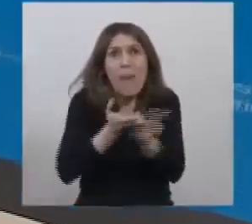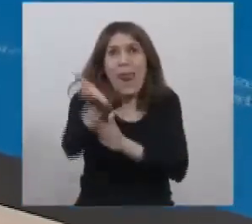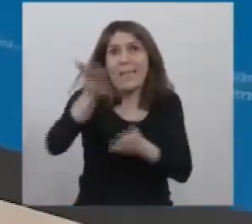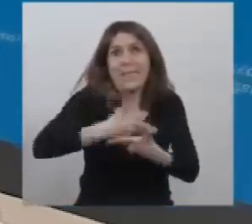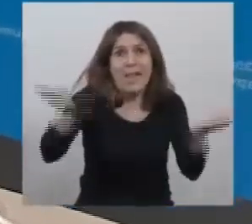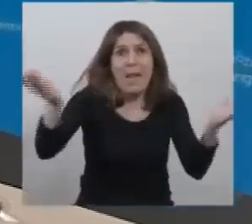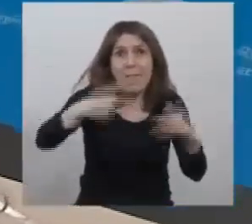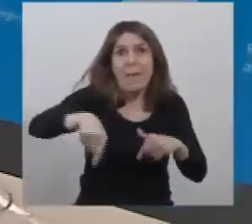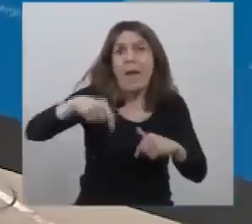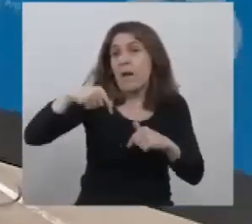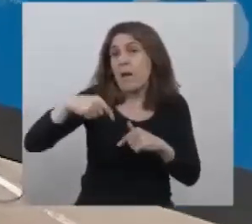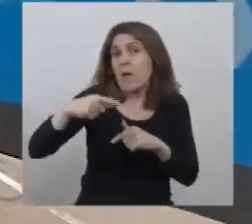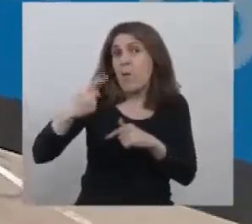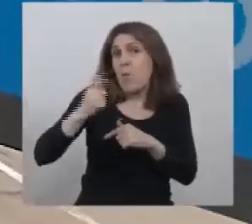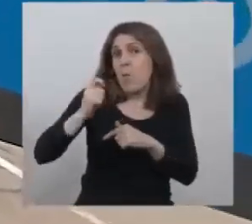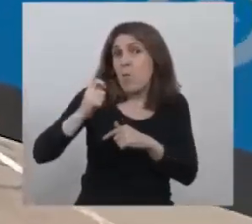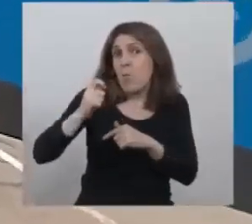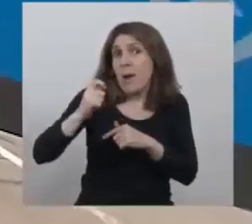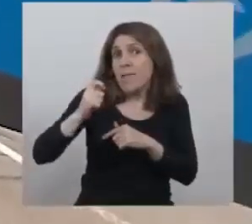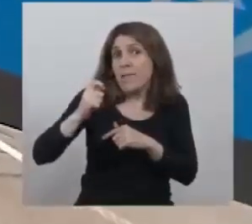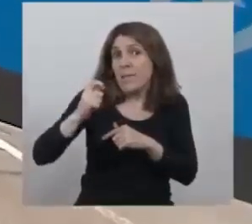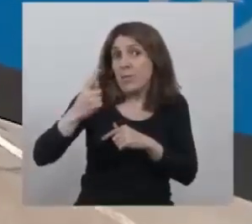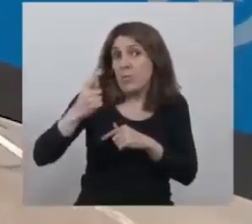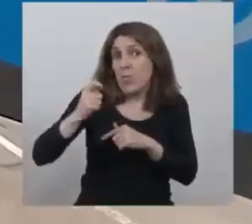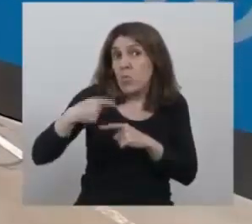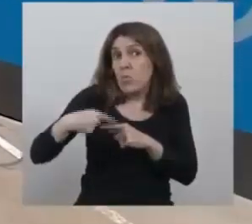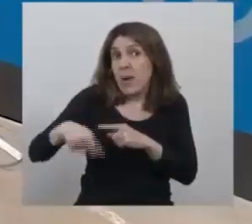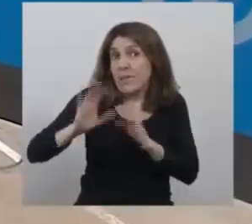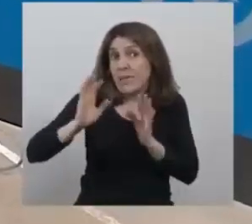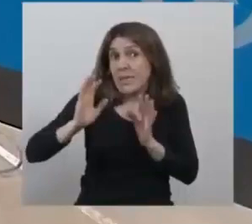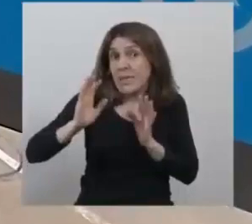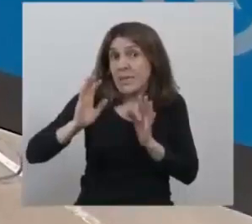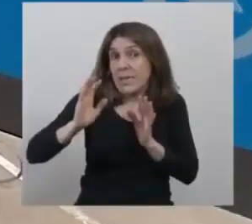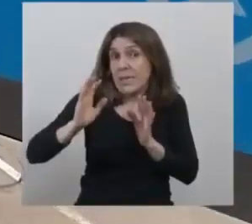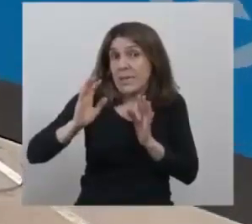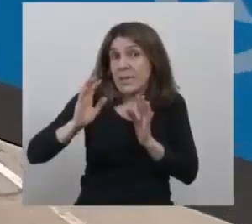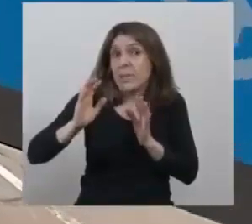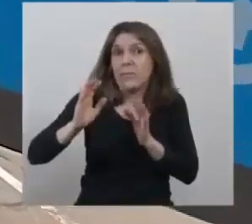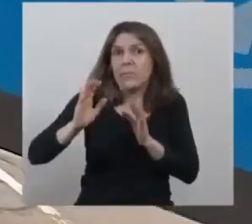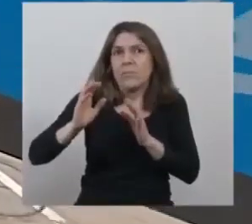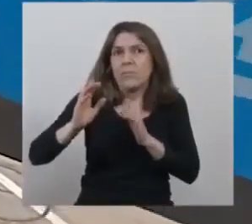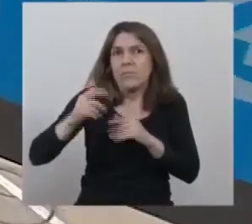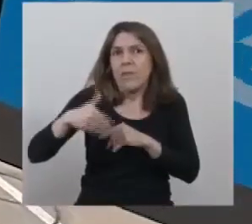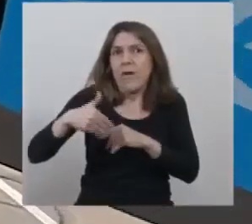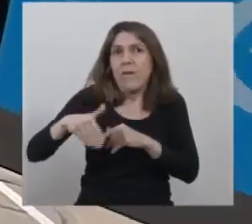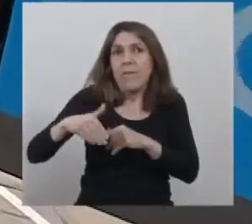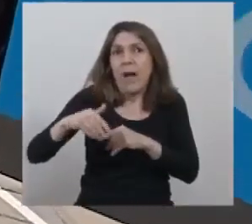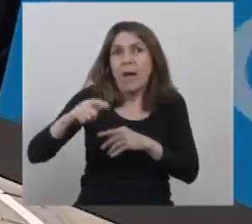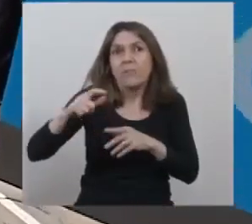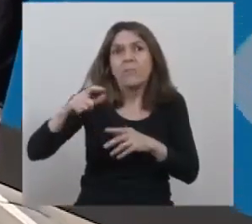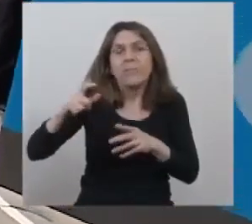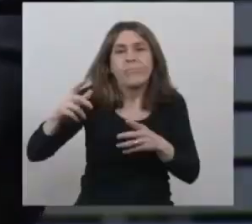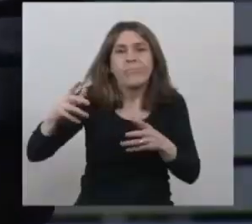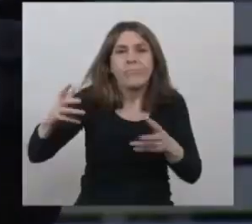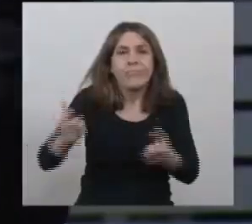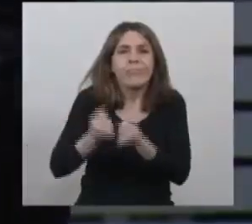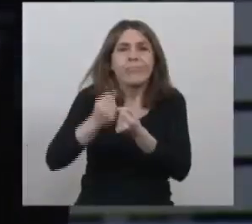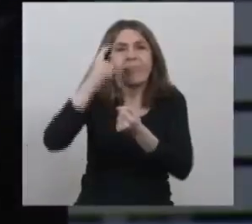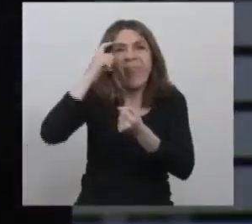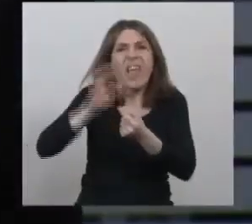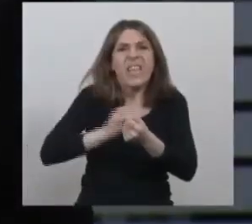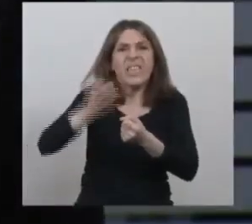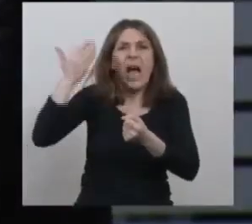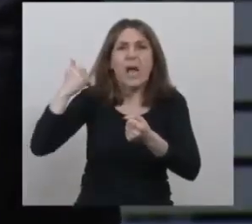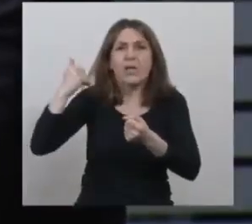Y a menos de un mes de los 10 años de la despedida de Néstor, nos